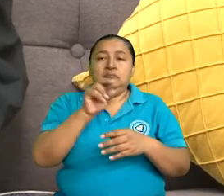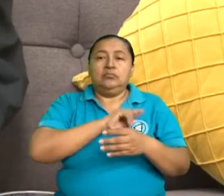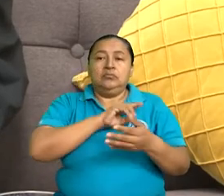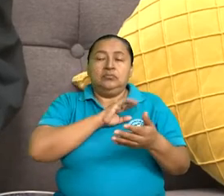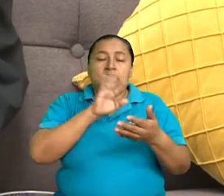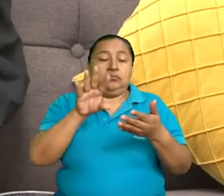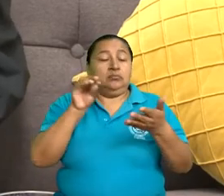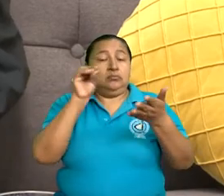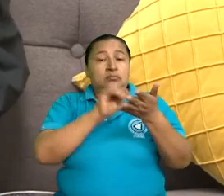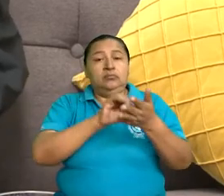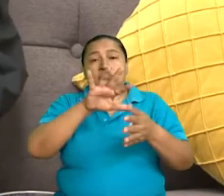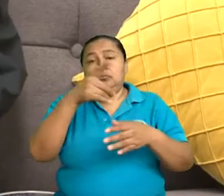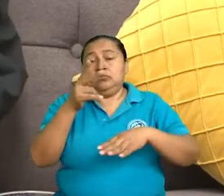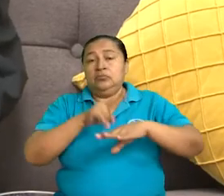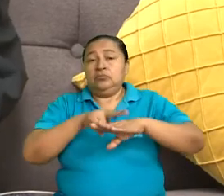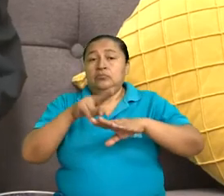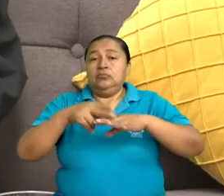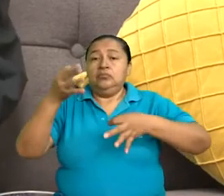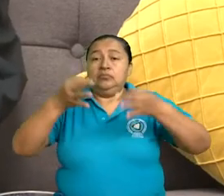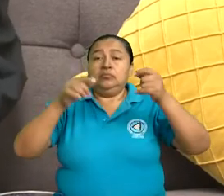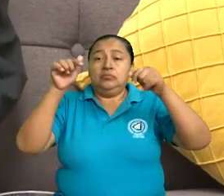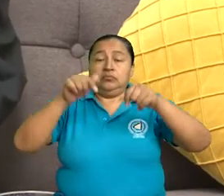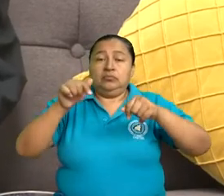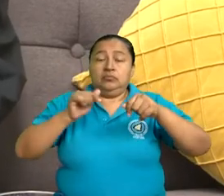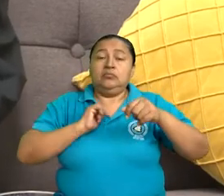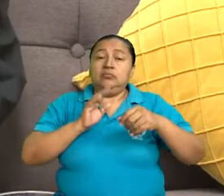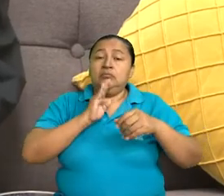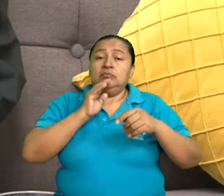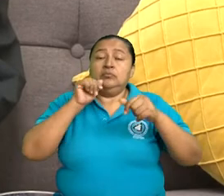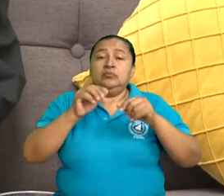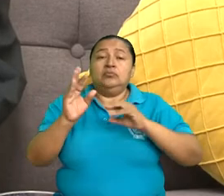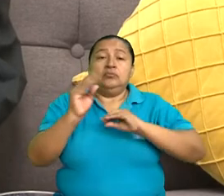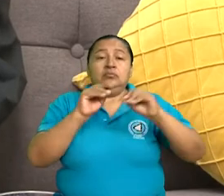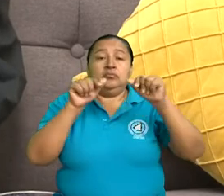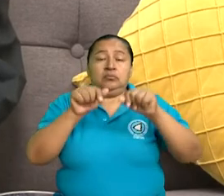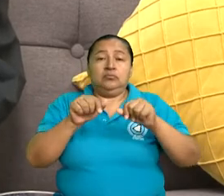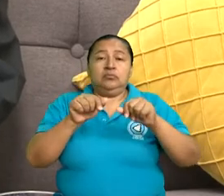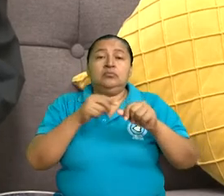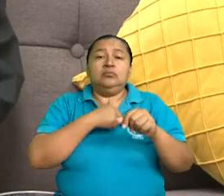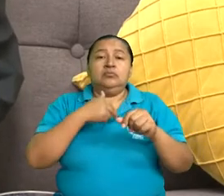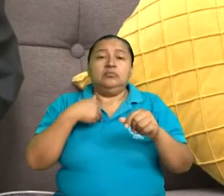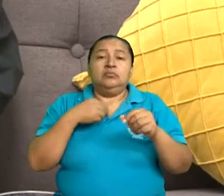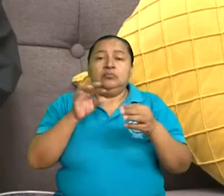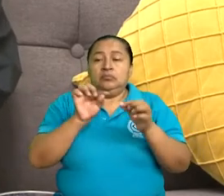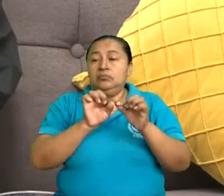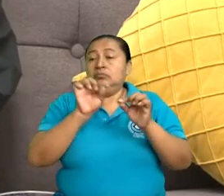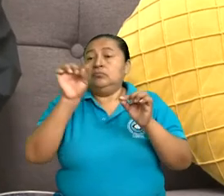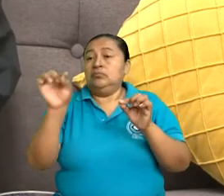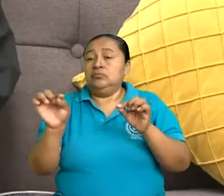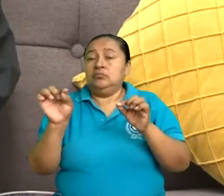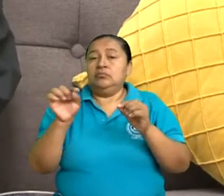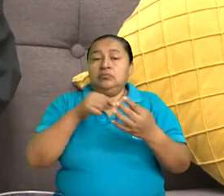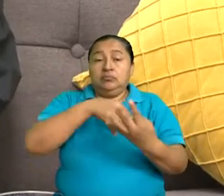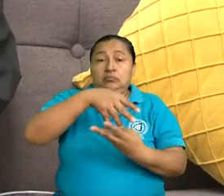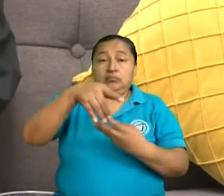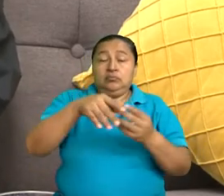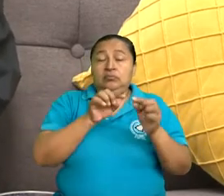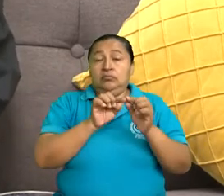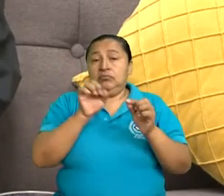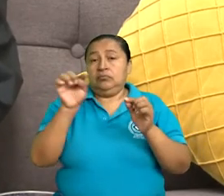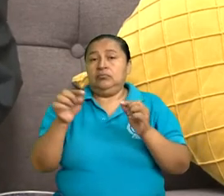otras normas jurídicas, y que este digesto del cual estamos conversando hace referencia, las relaciona.